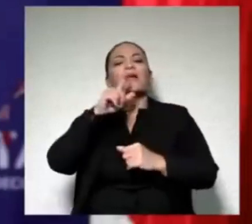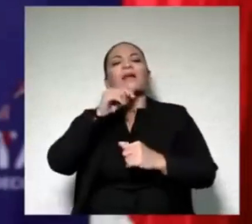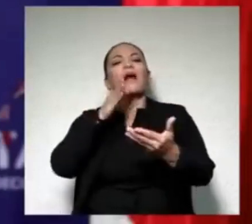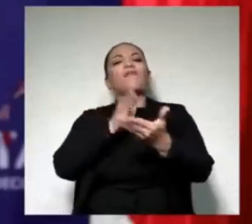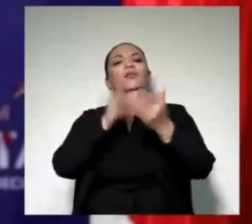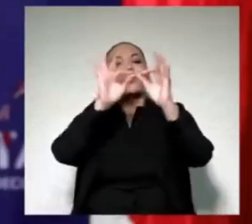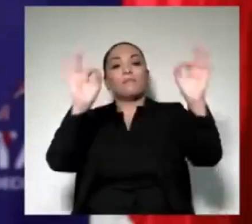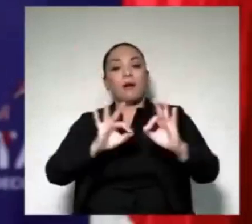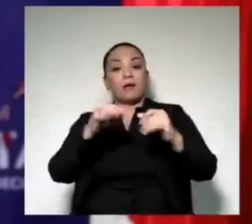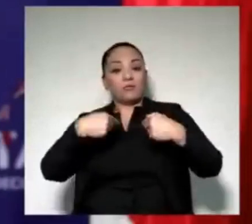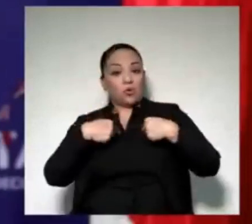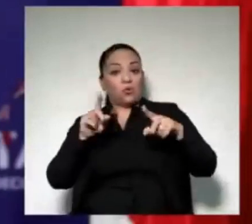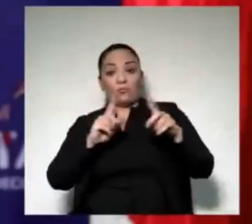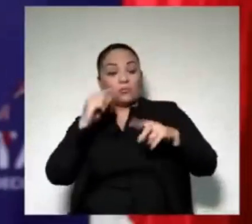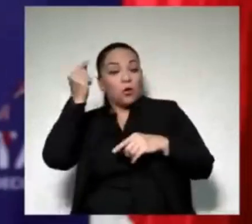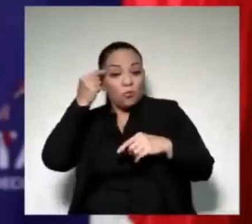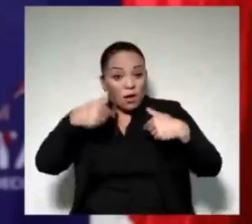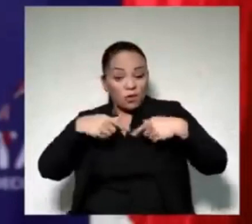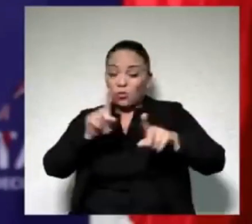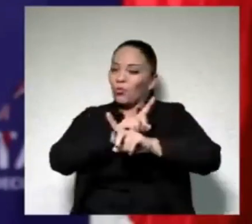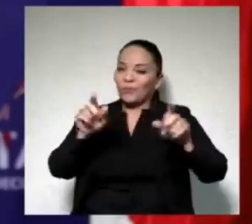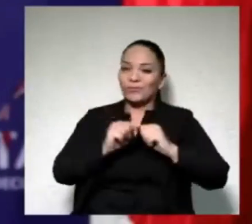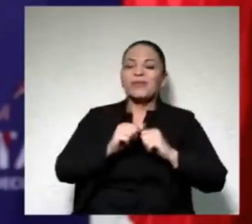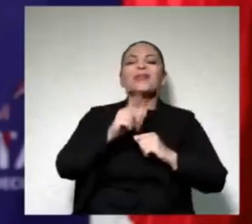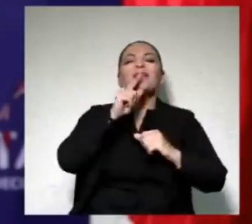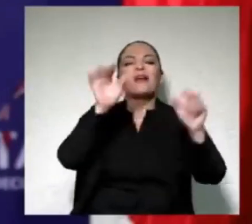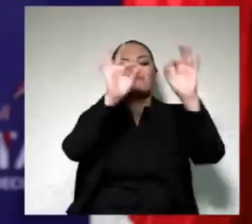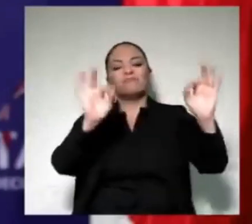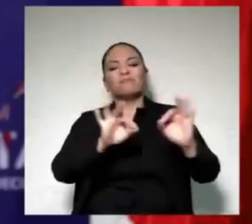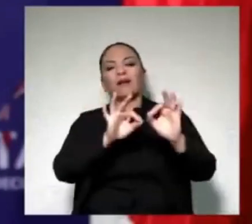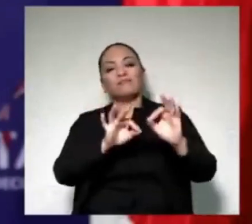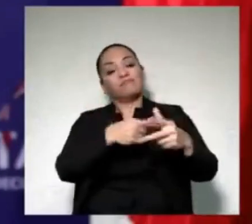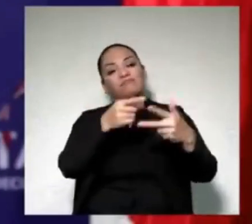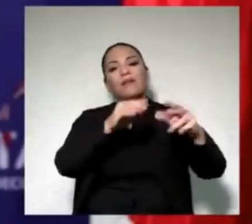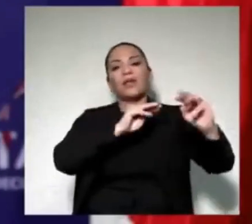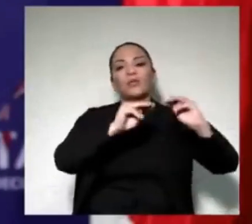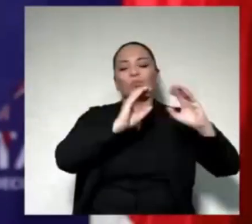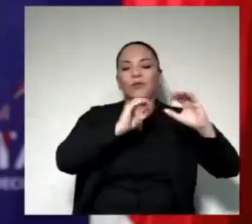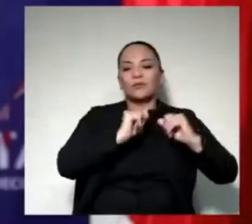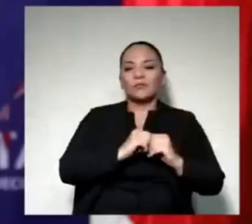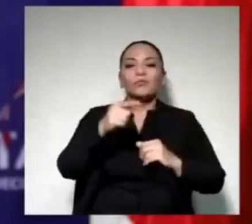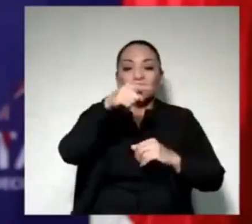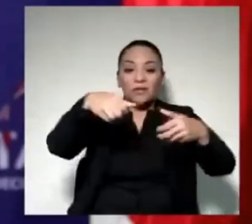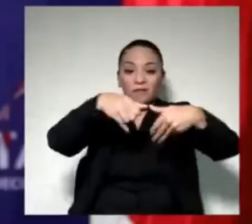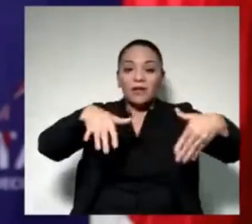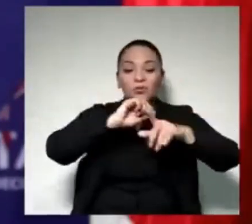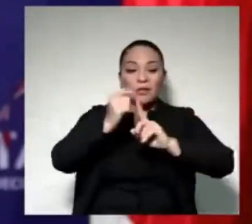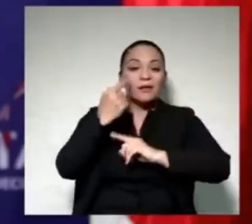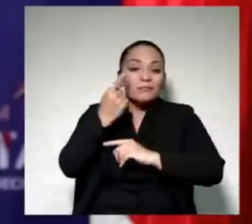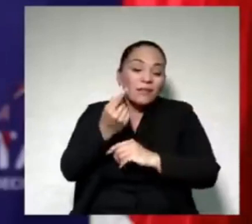otros. Yo no. Ni el gobierno de la república. Métase a redes y fíjense la opinión de la gente.